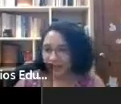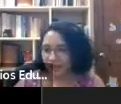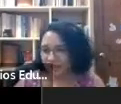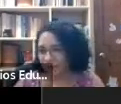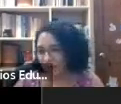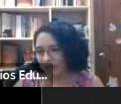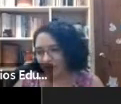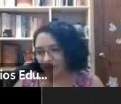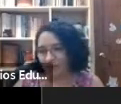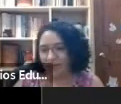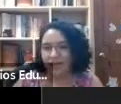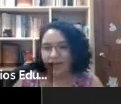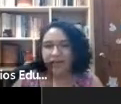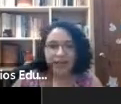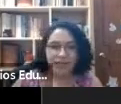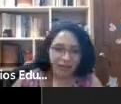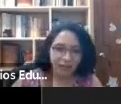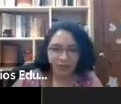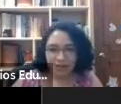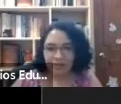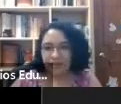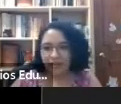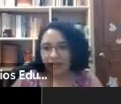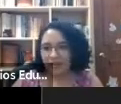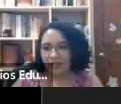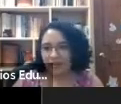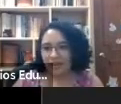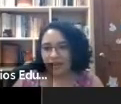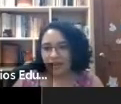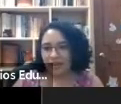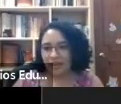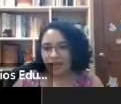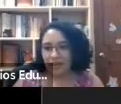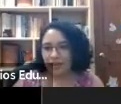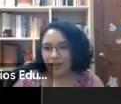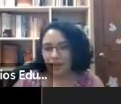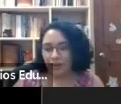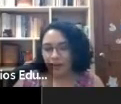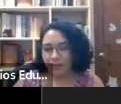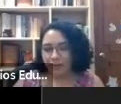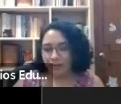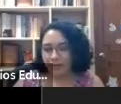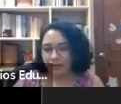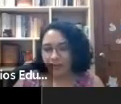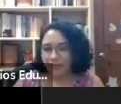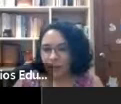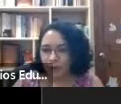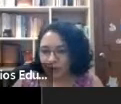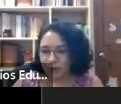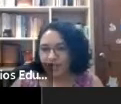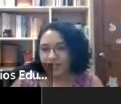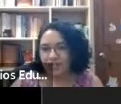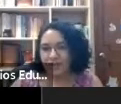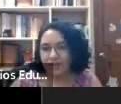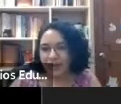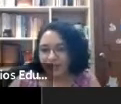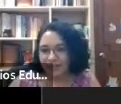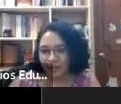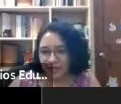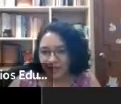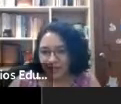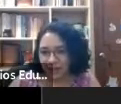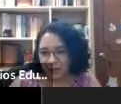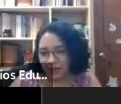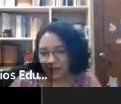en el link, eh, fijo, en la publicación está el link donde pueden adquirir el libro de, de Luz, Yesenia